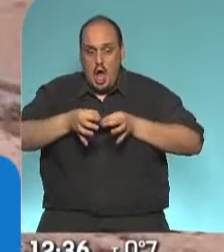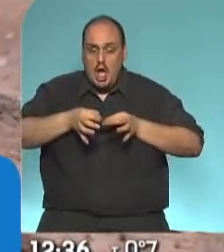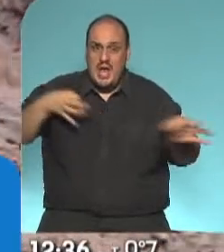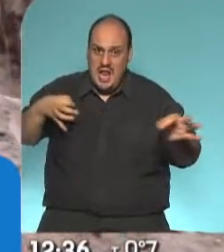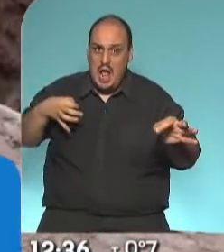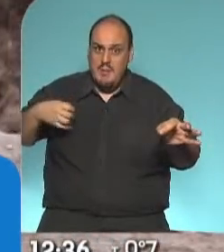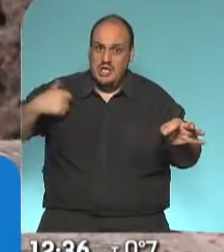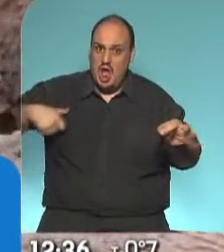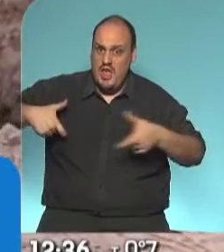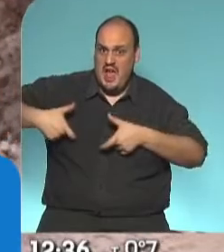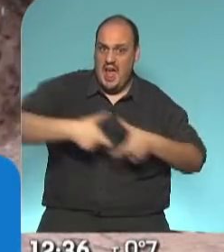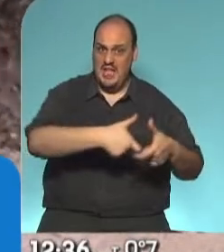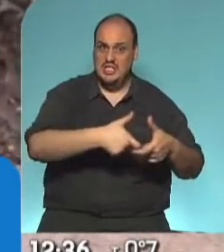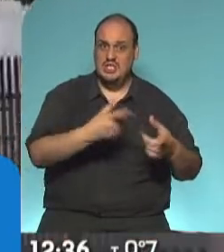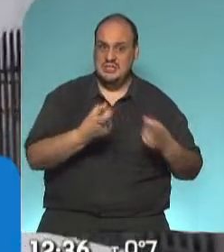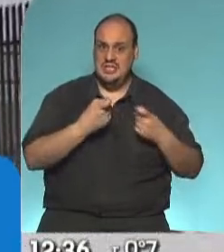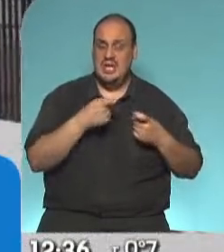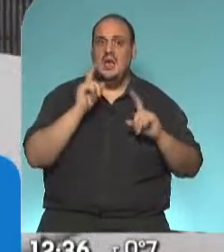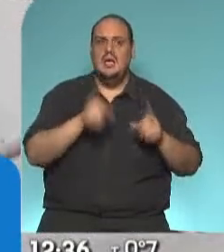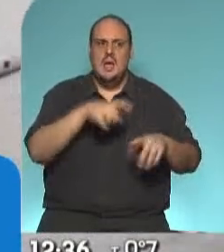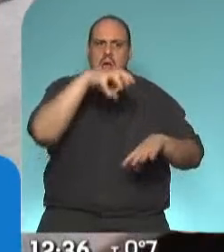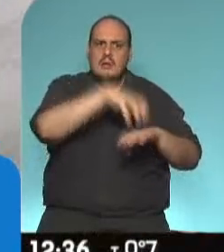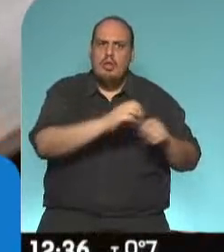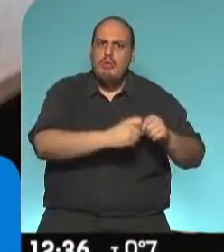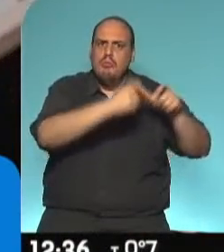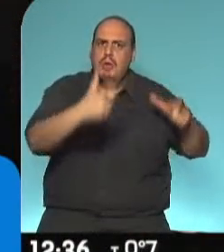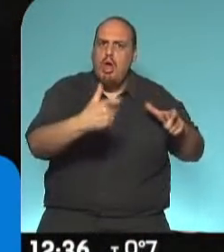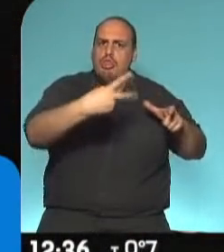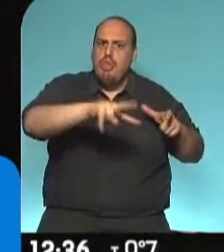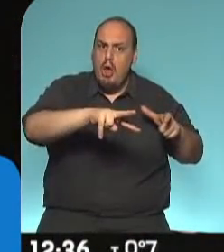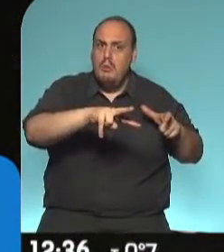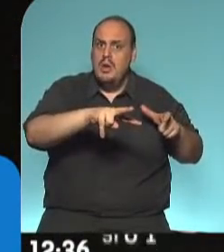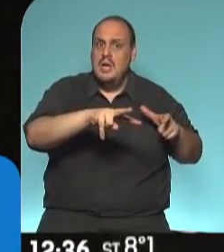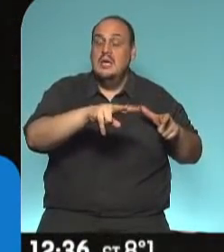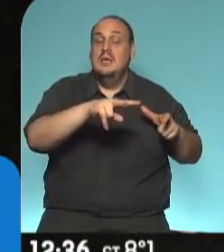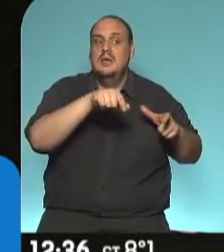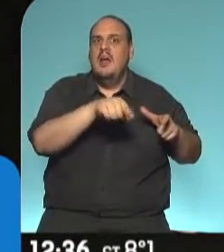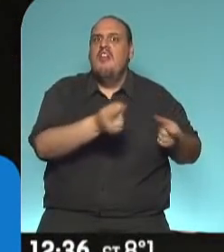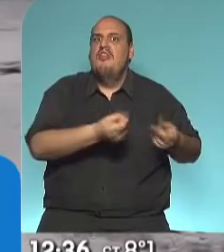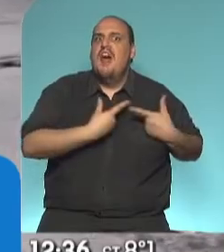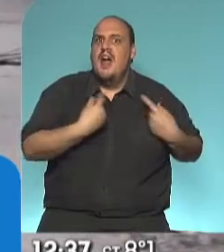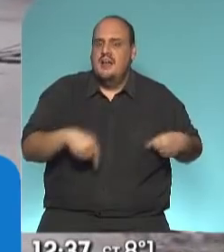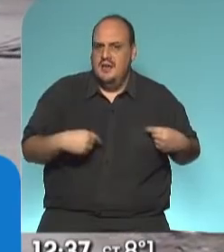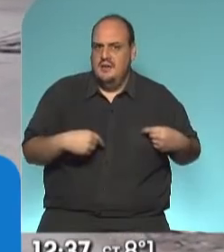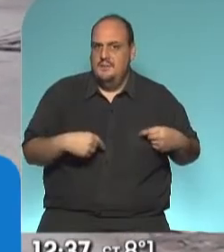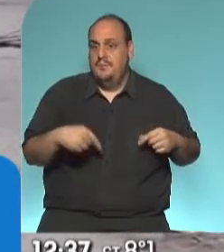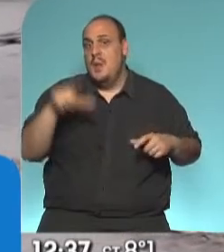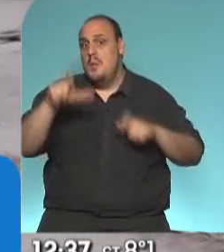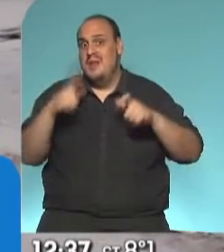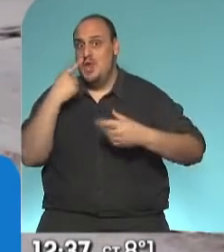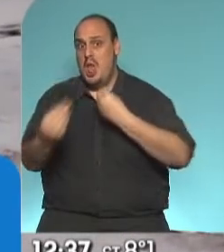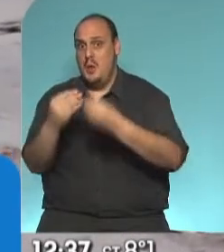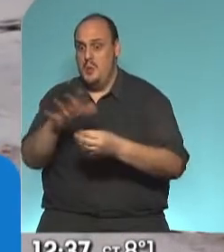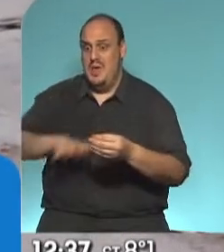colectoras troncales y la duplicación de la planta no solo va a permitir que casi la mitad de la población